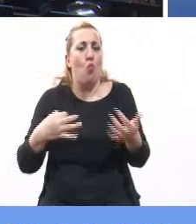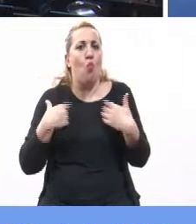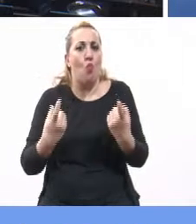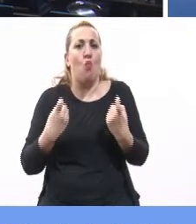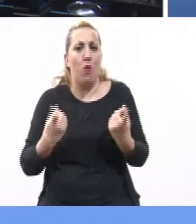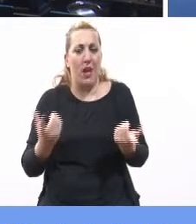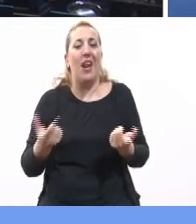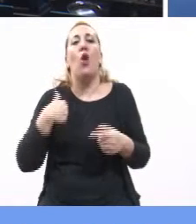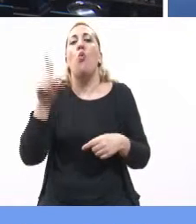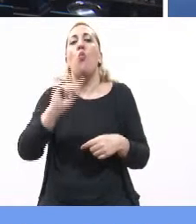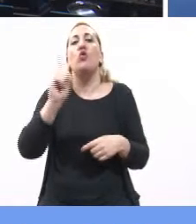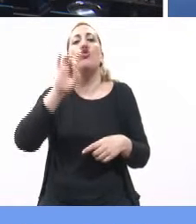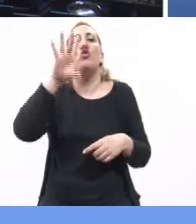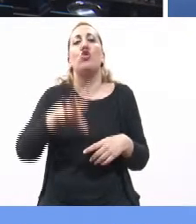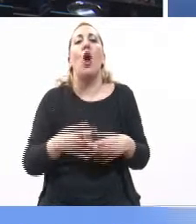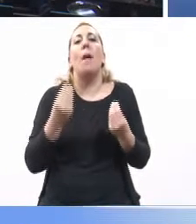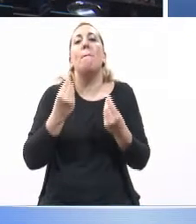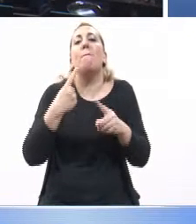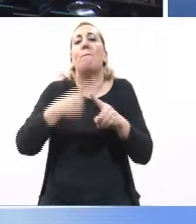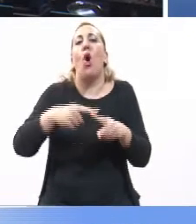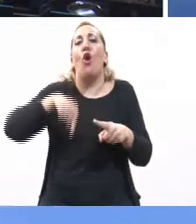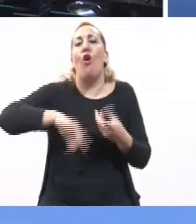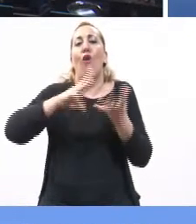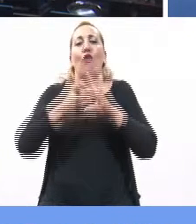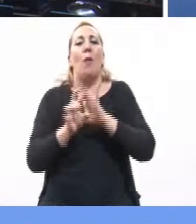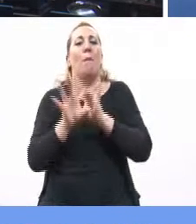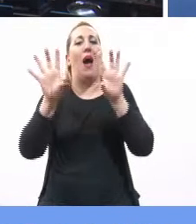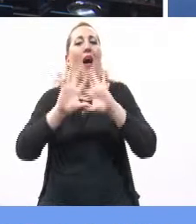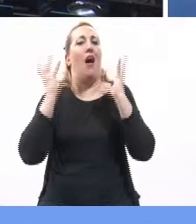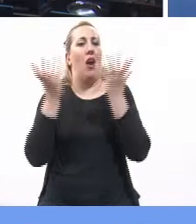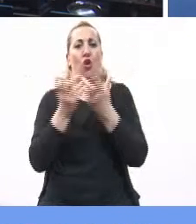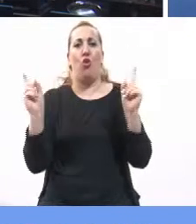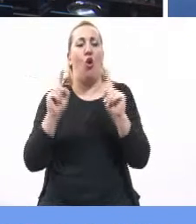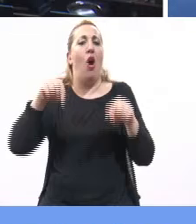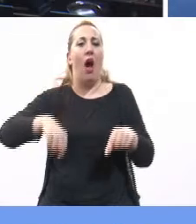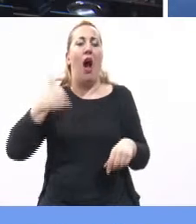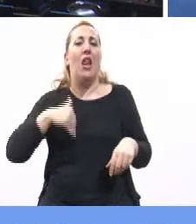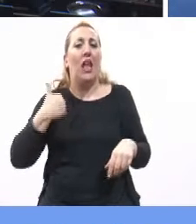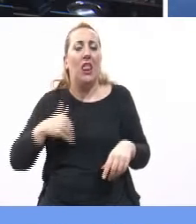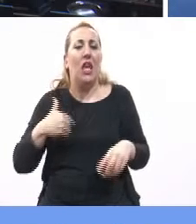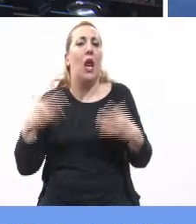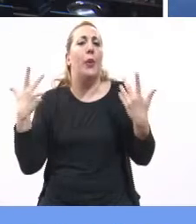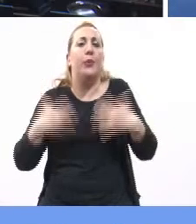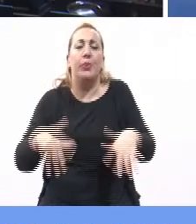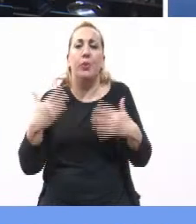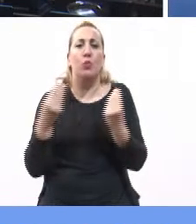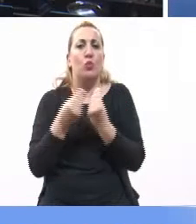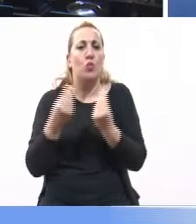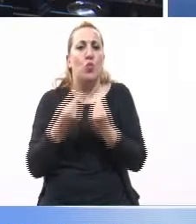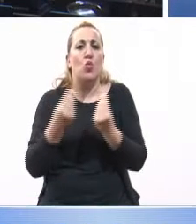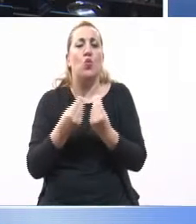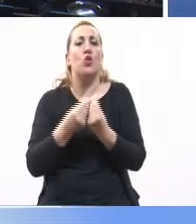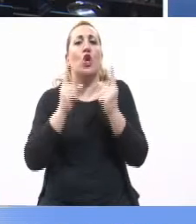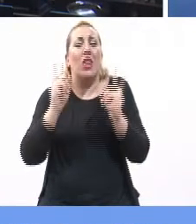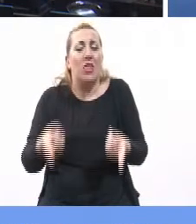le diría que esto no es solo para un contexto de pandemia. En una Argentina enorme, en una Argentina que